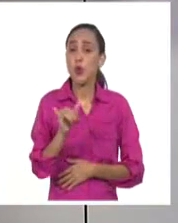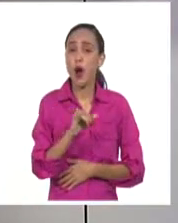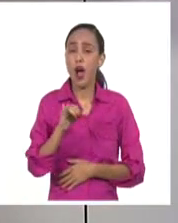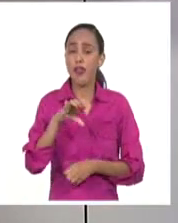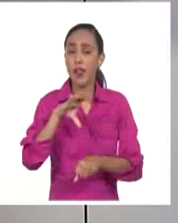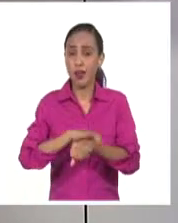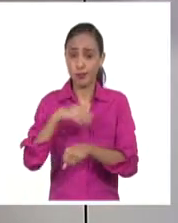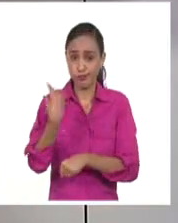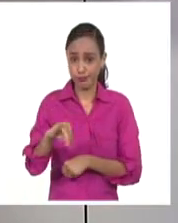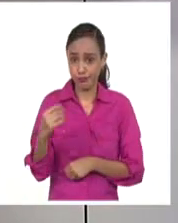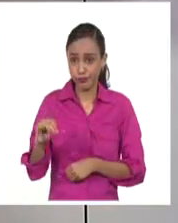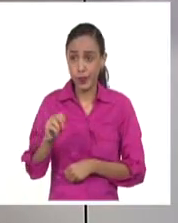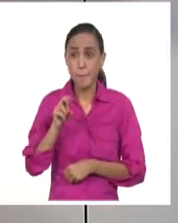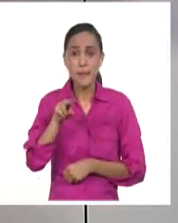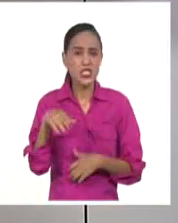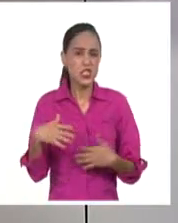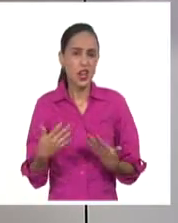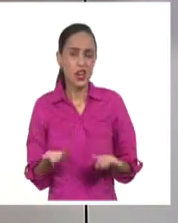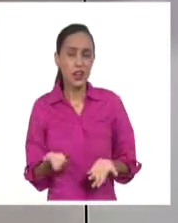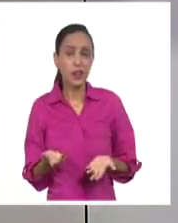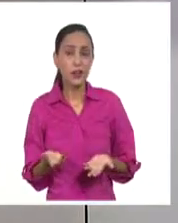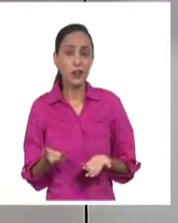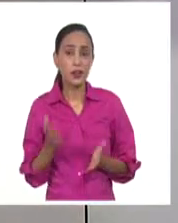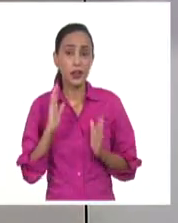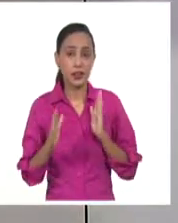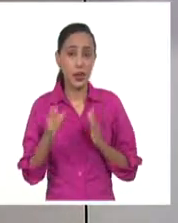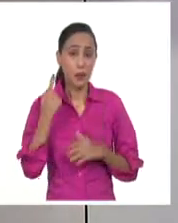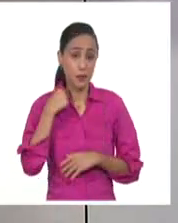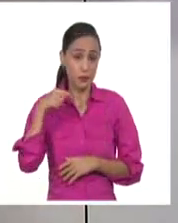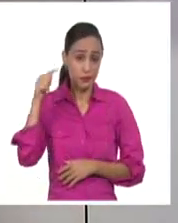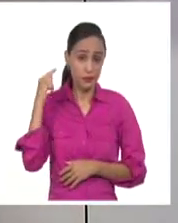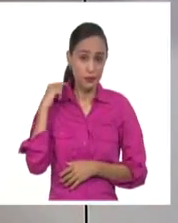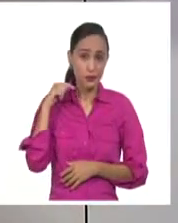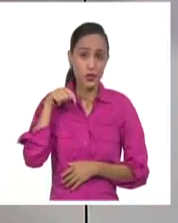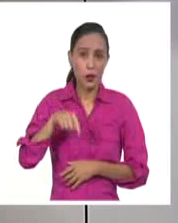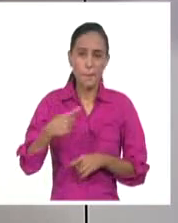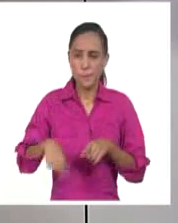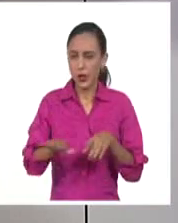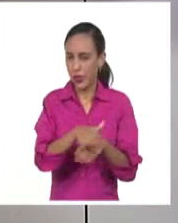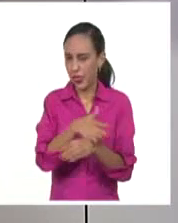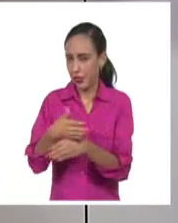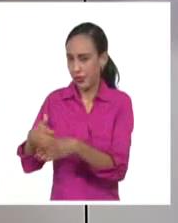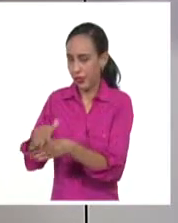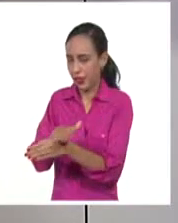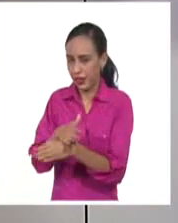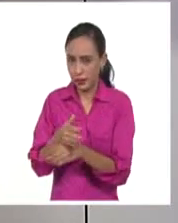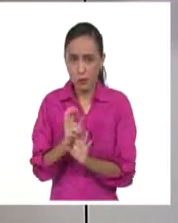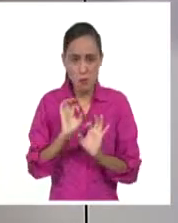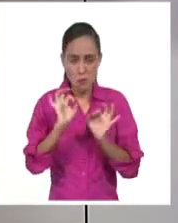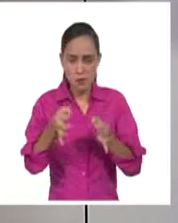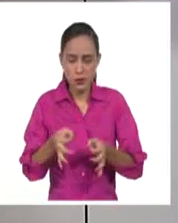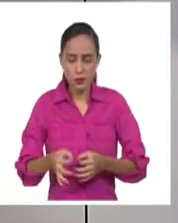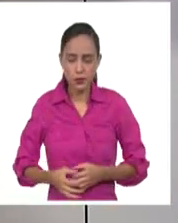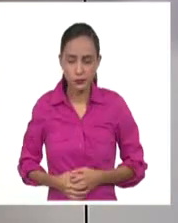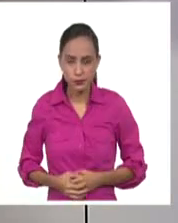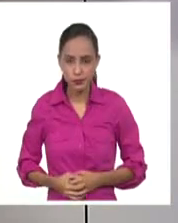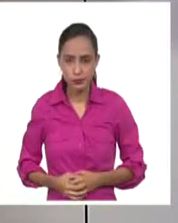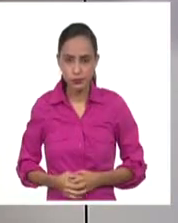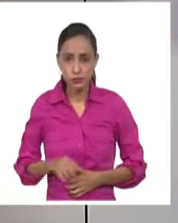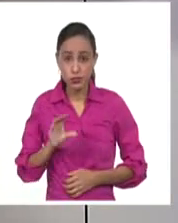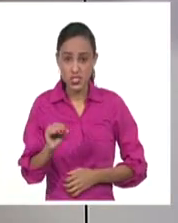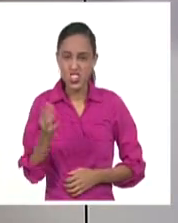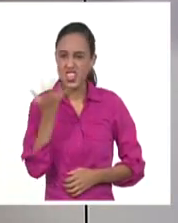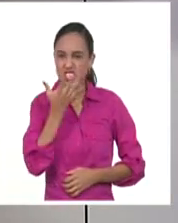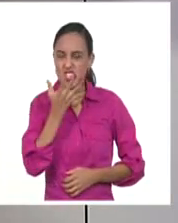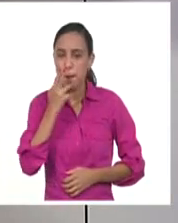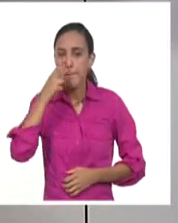mensaje que enviaban con los linchamientos de aquella época, y los de ahora, pero de forma diferente, es el mismo, dejar claro quiénes mandan